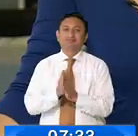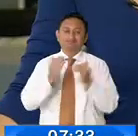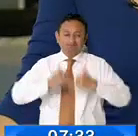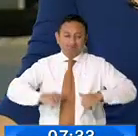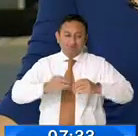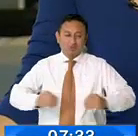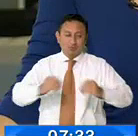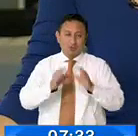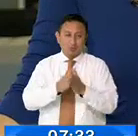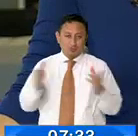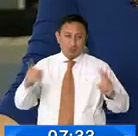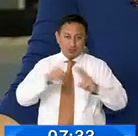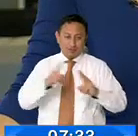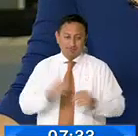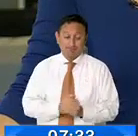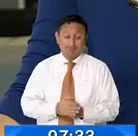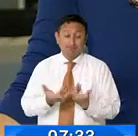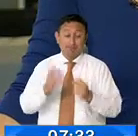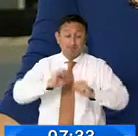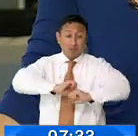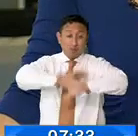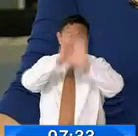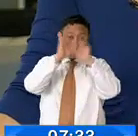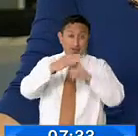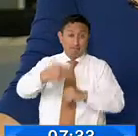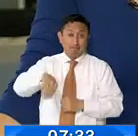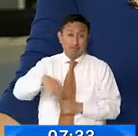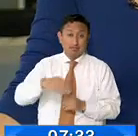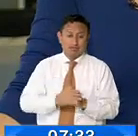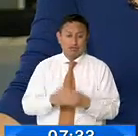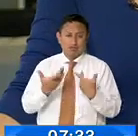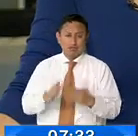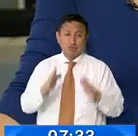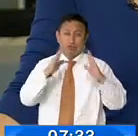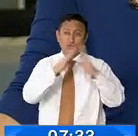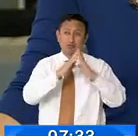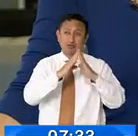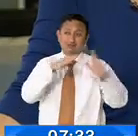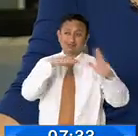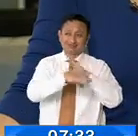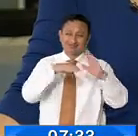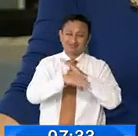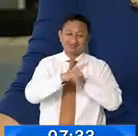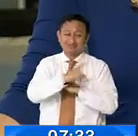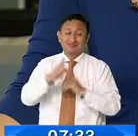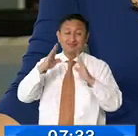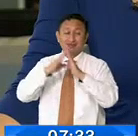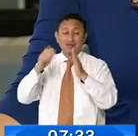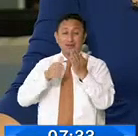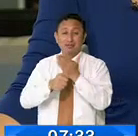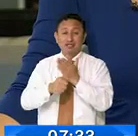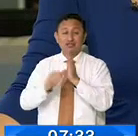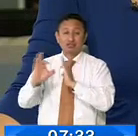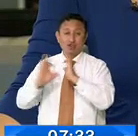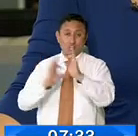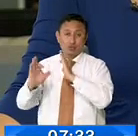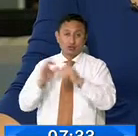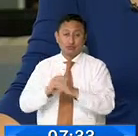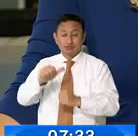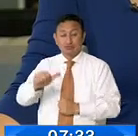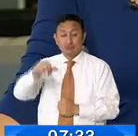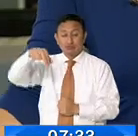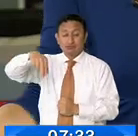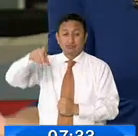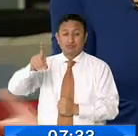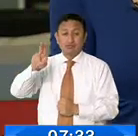Continuamos con El Comercio TV. Durante la mañana de este miércoles fueron allanados varios inmuebles, incluido el domicilio del ministro de Telecomunicaciones Andrés